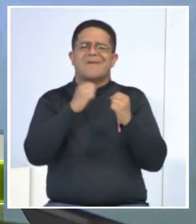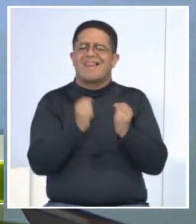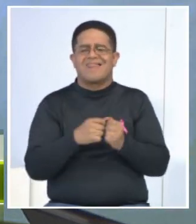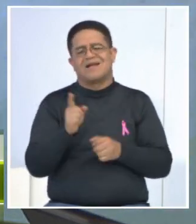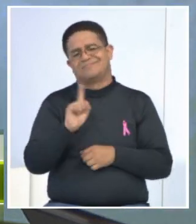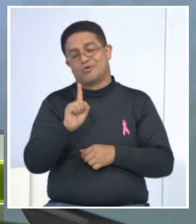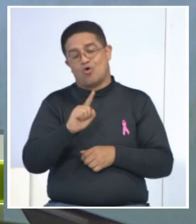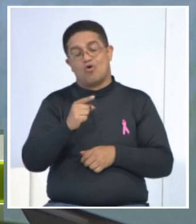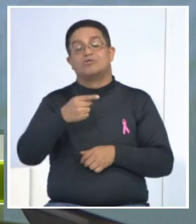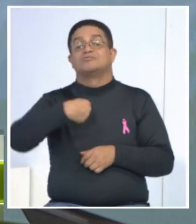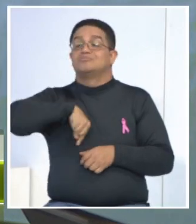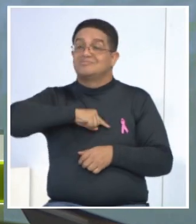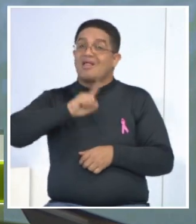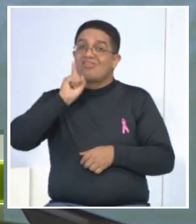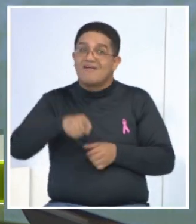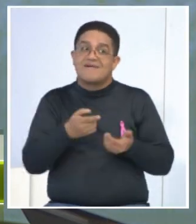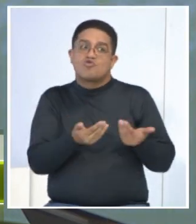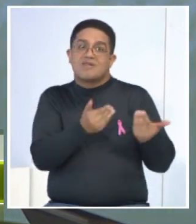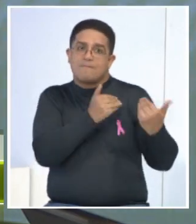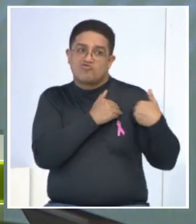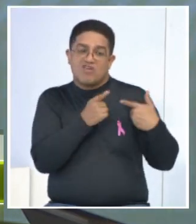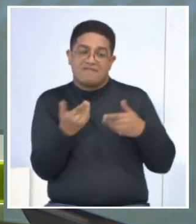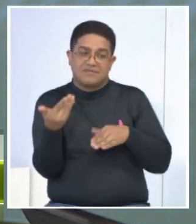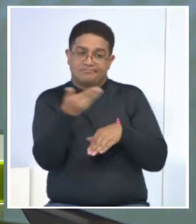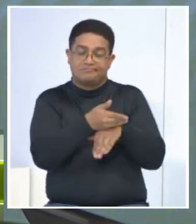acudiendo a hacernos una pesquisa.